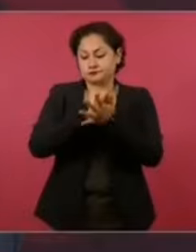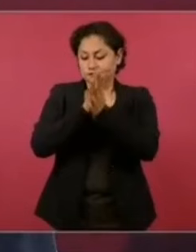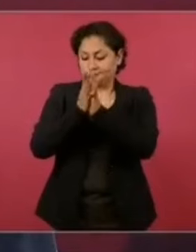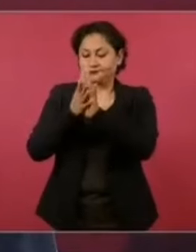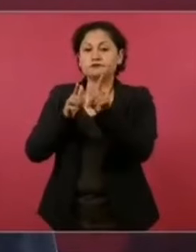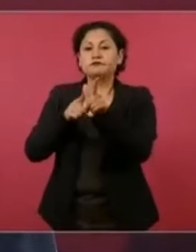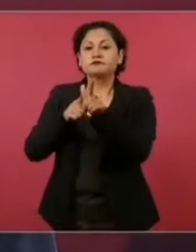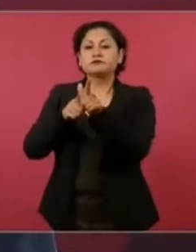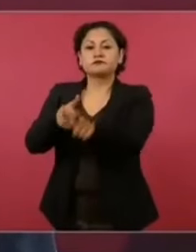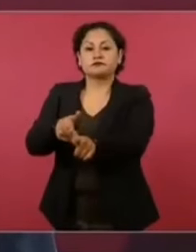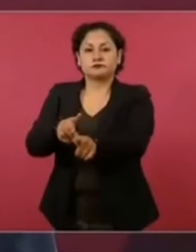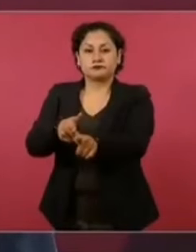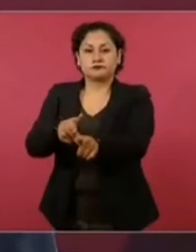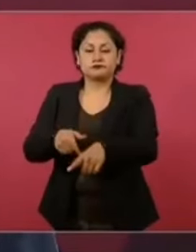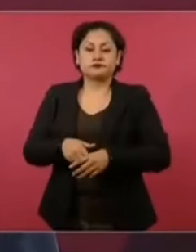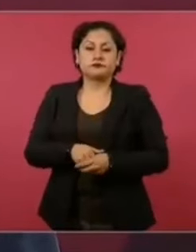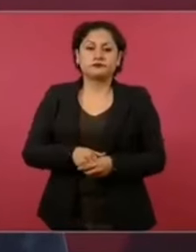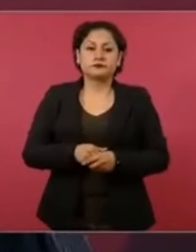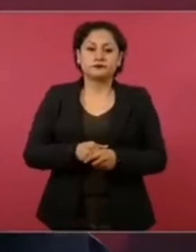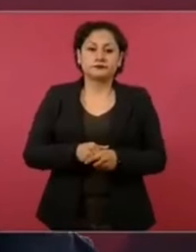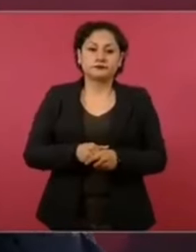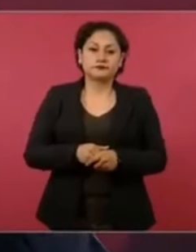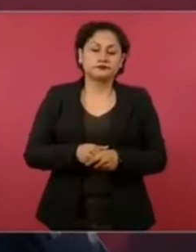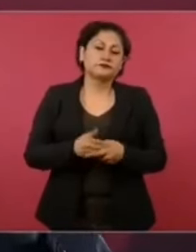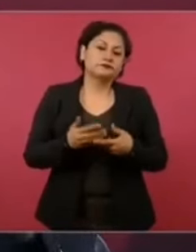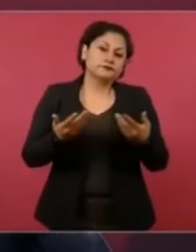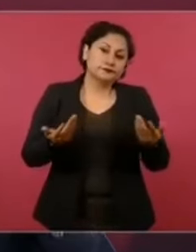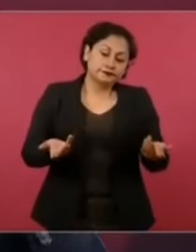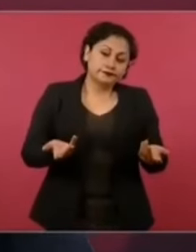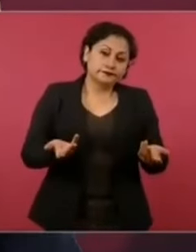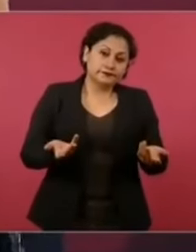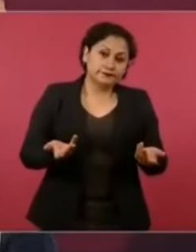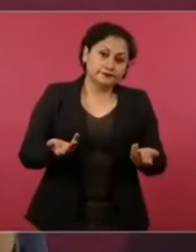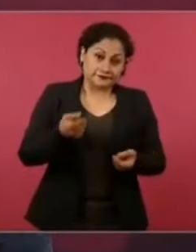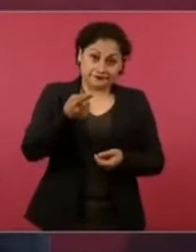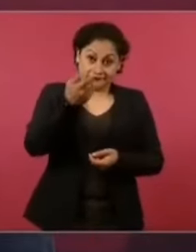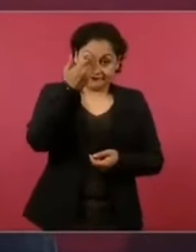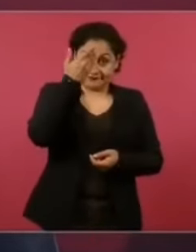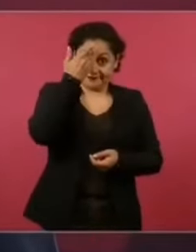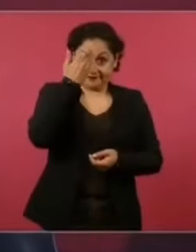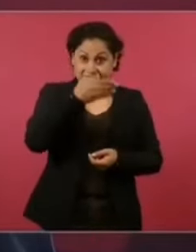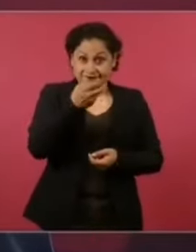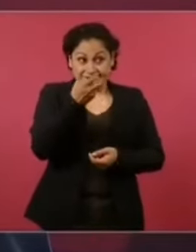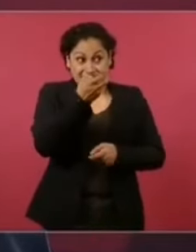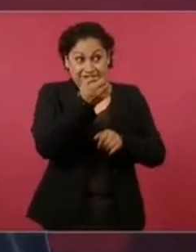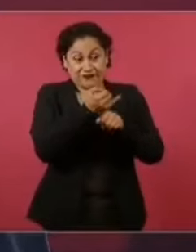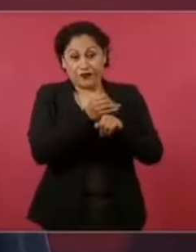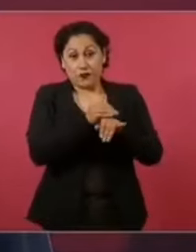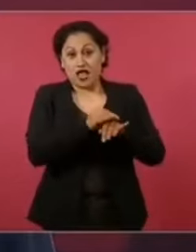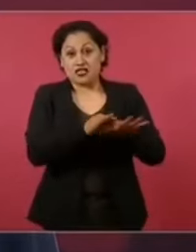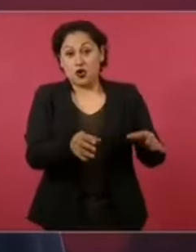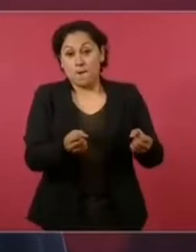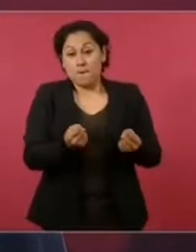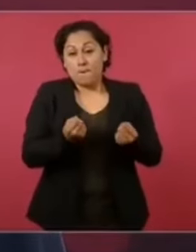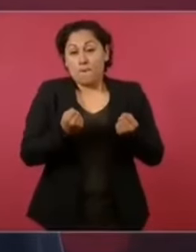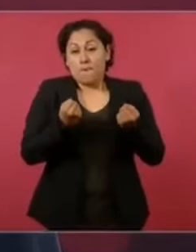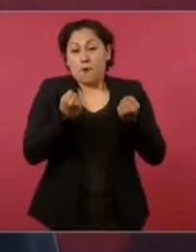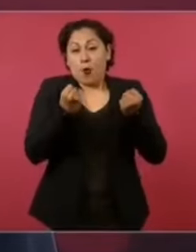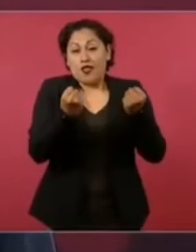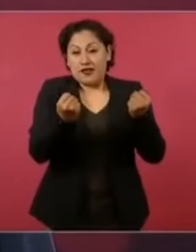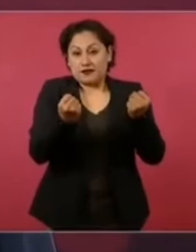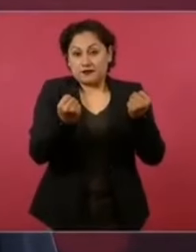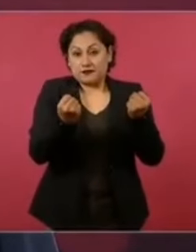o sea, que el llamado poder mediático hizo crisis.